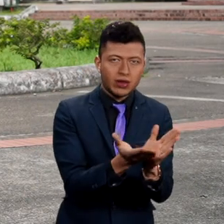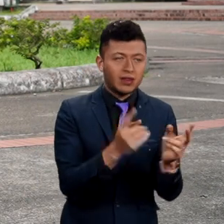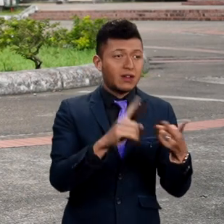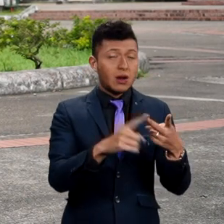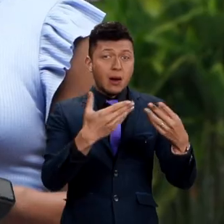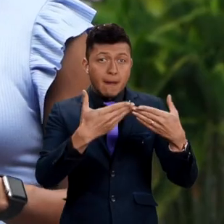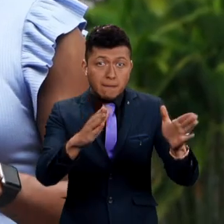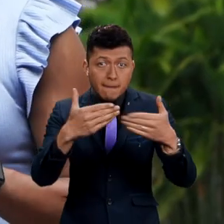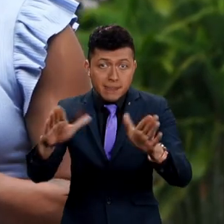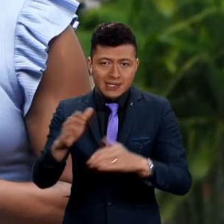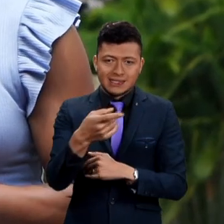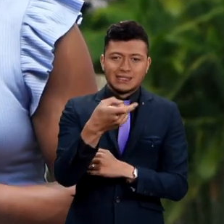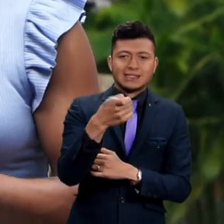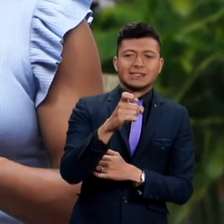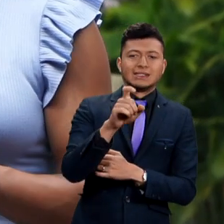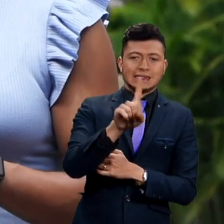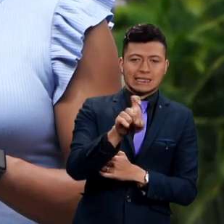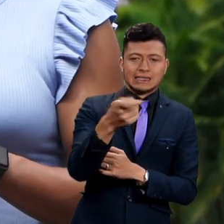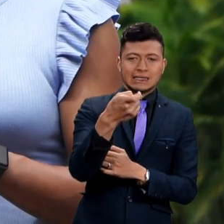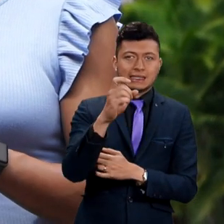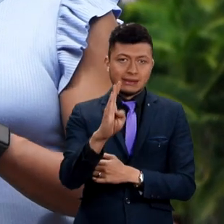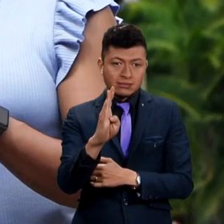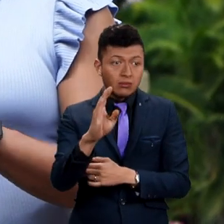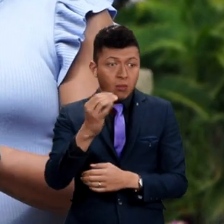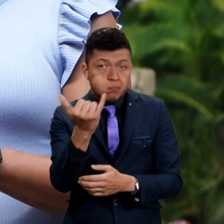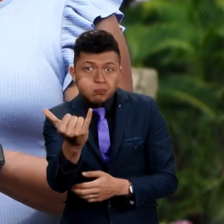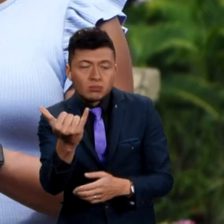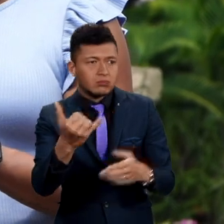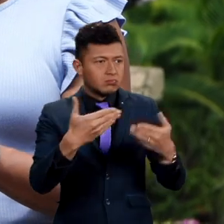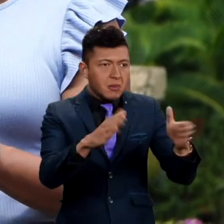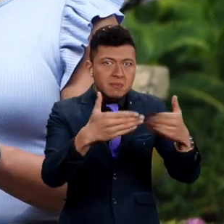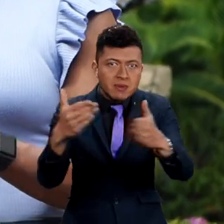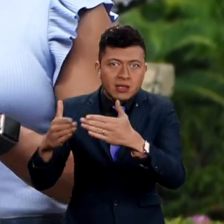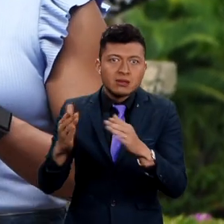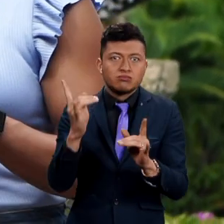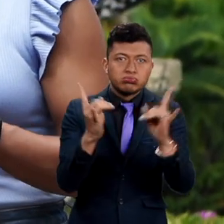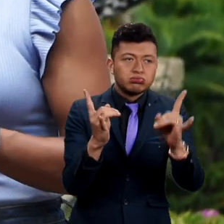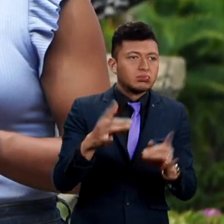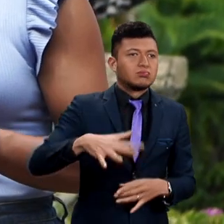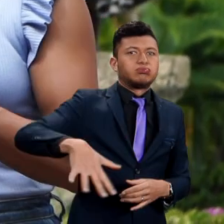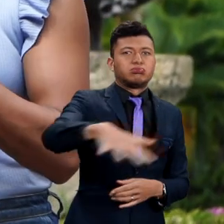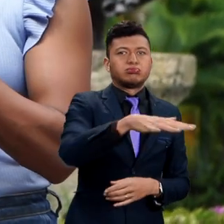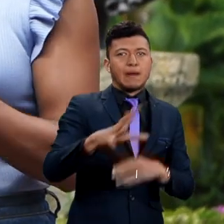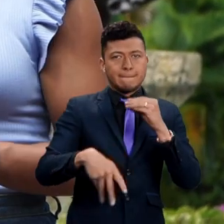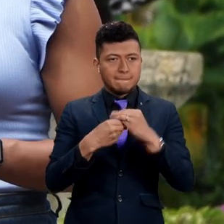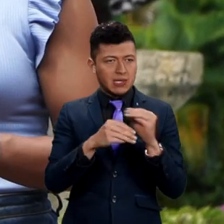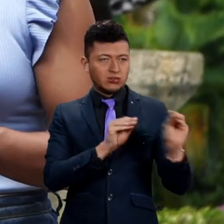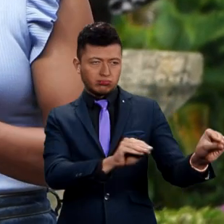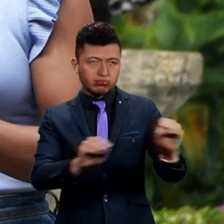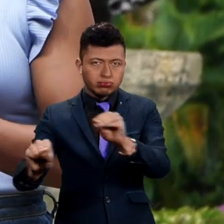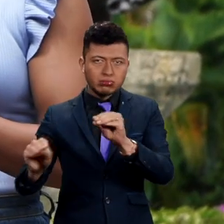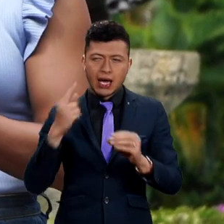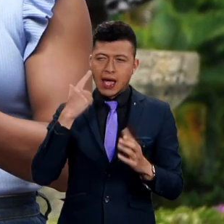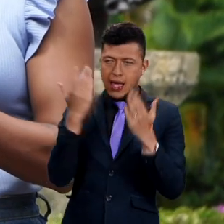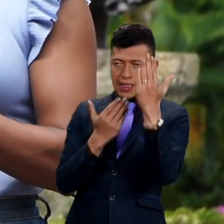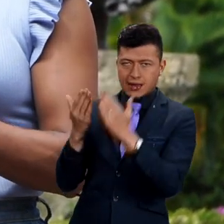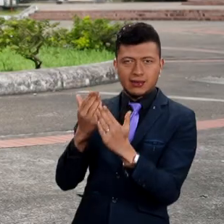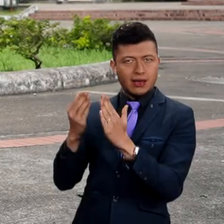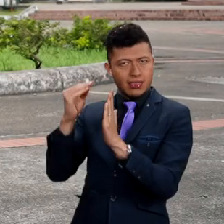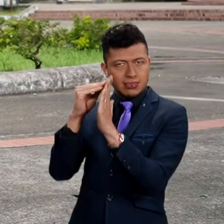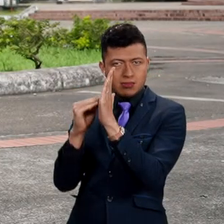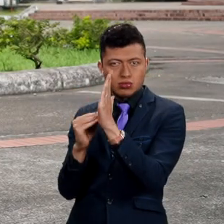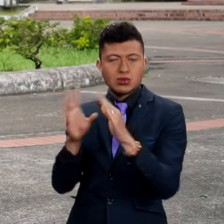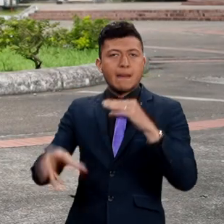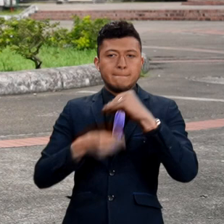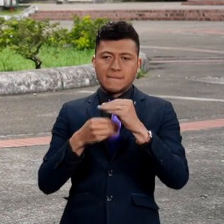educativa, la liberación de la banda de 6 GHz para mejorar la conectividad, la convocatoria en formación básica en analítica de datos